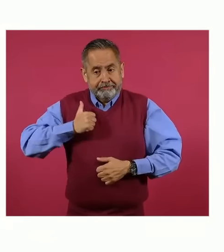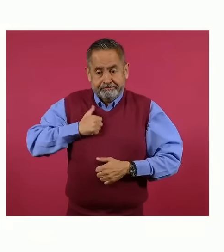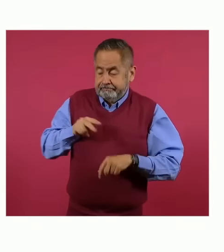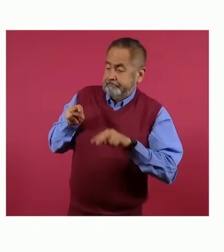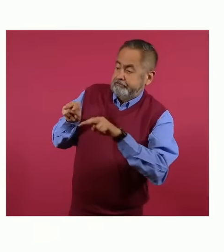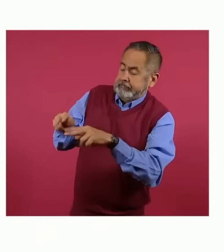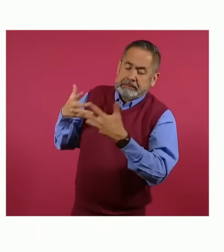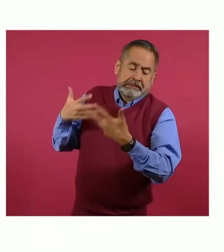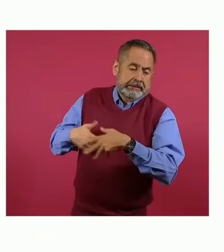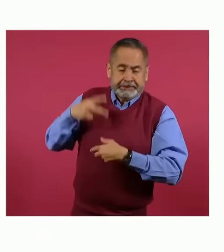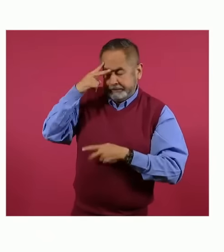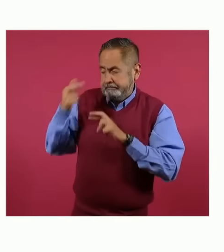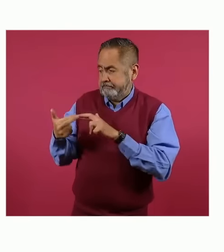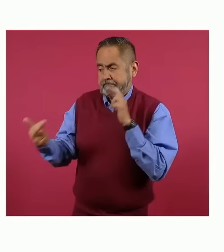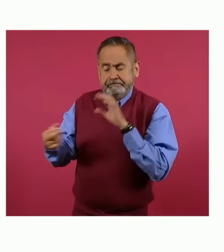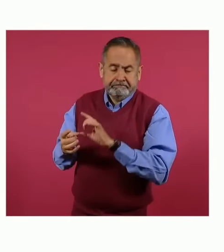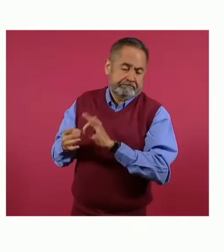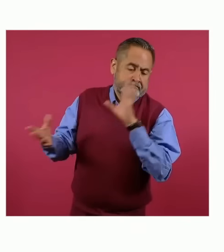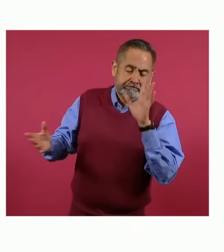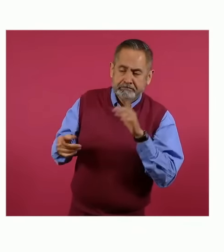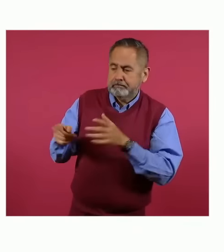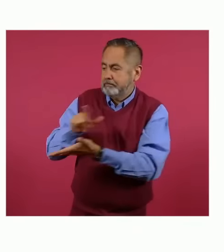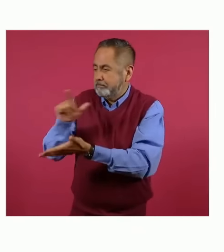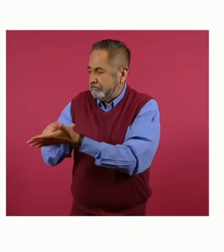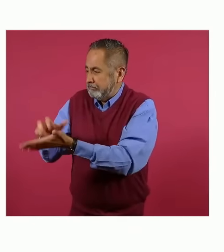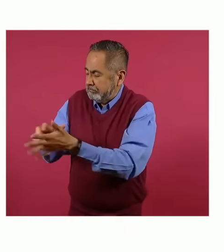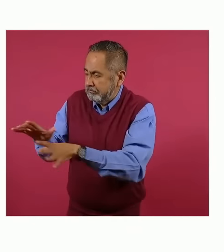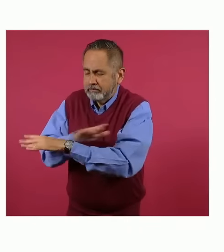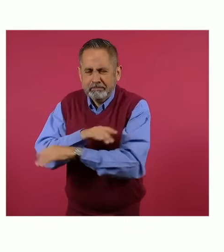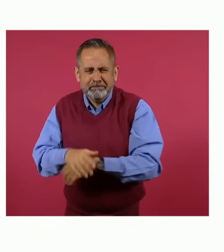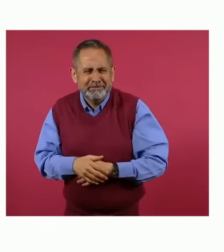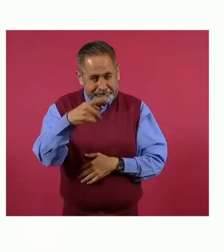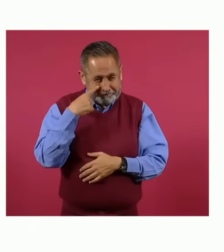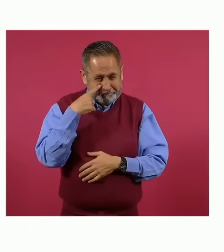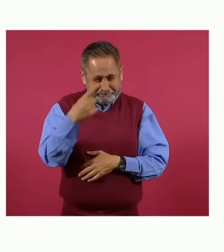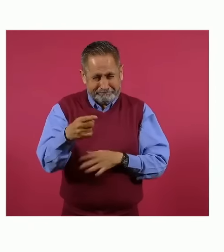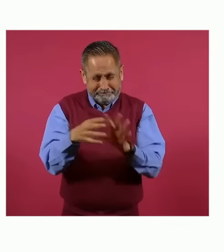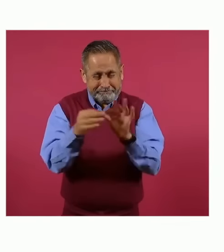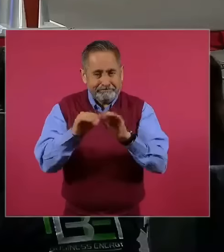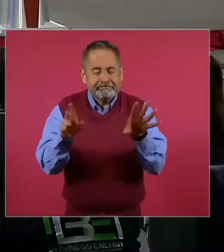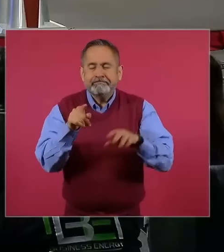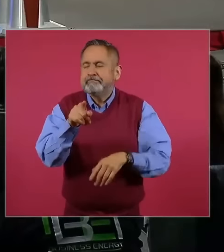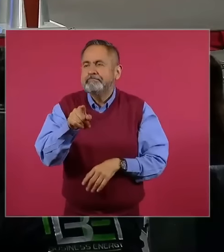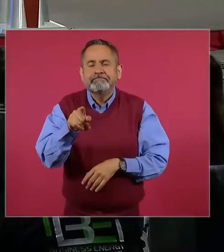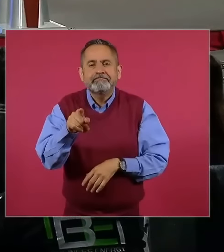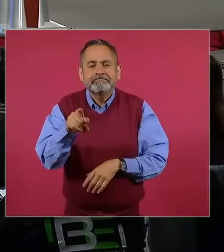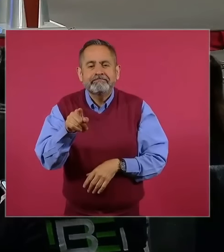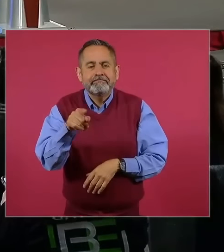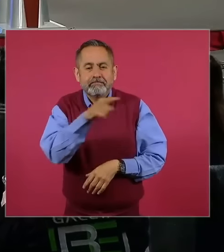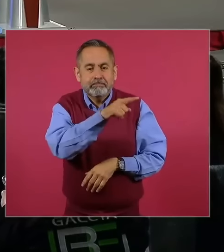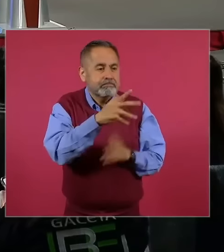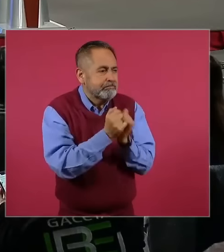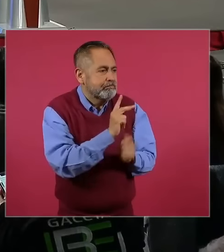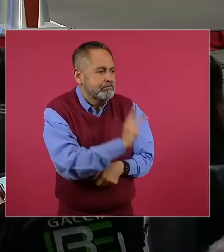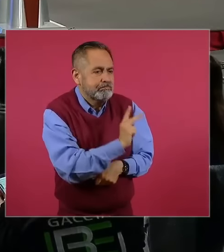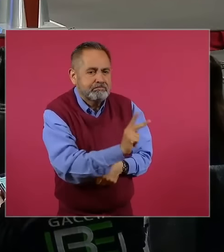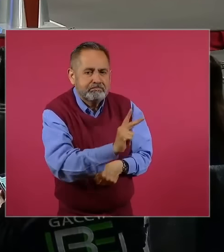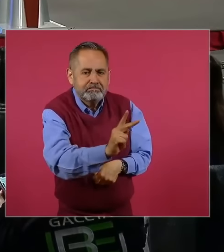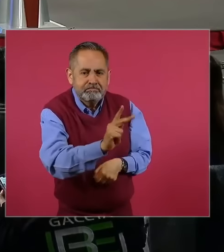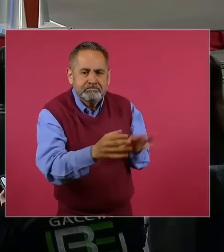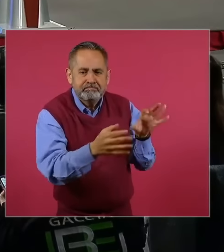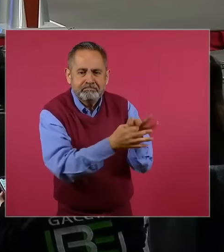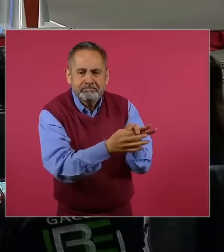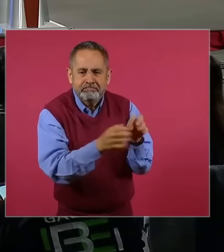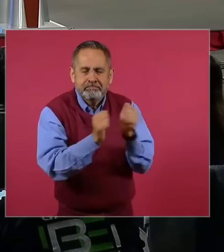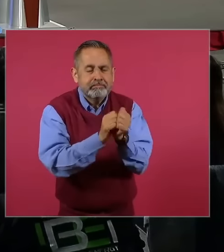relación con México por reforma judicial y no sé si se dan cuenta cómo se armoniza Estados